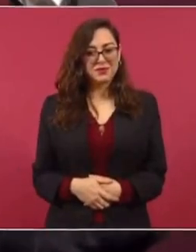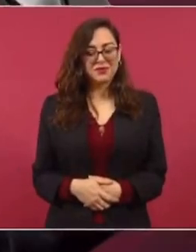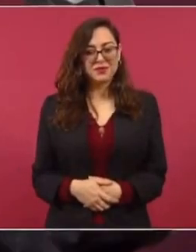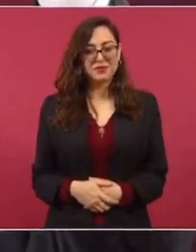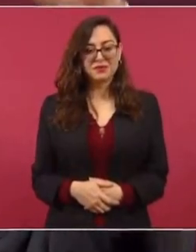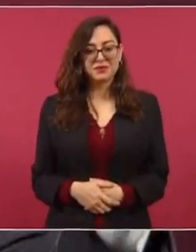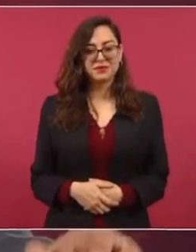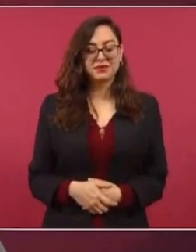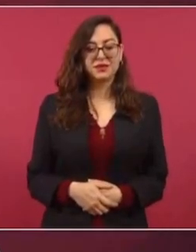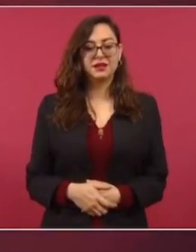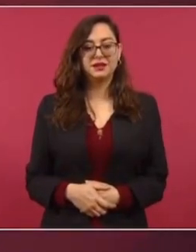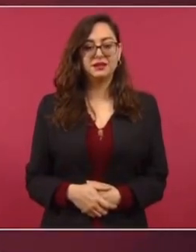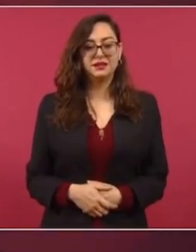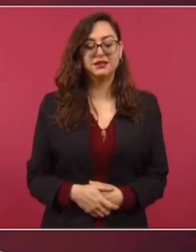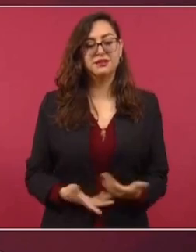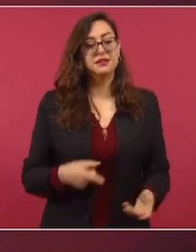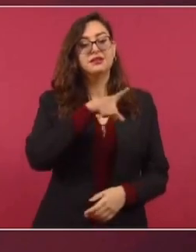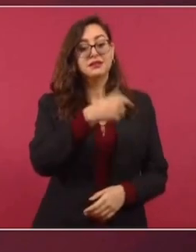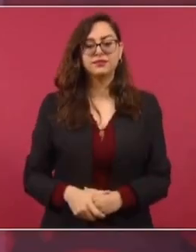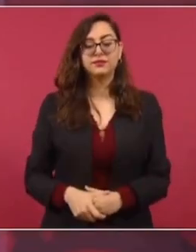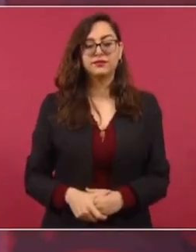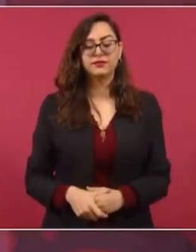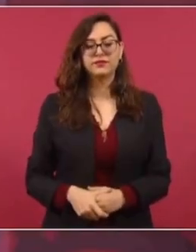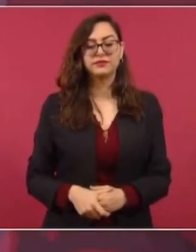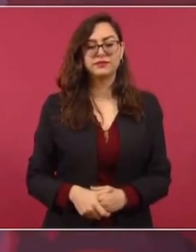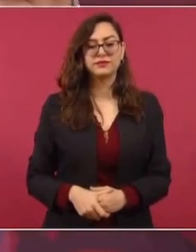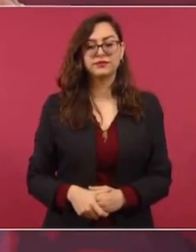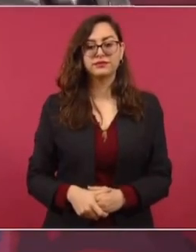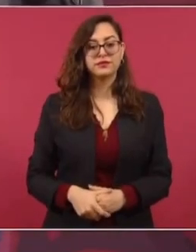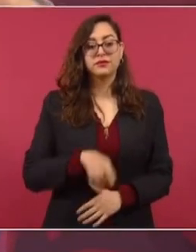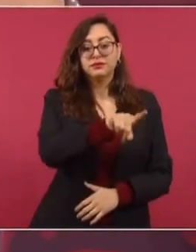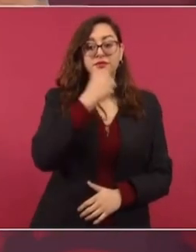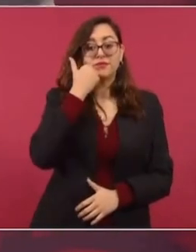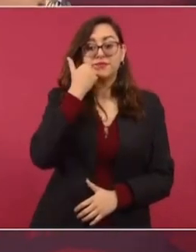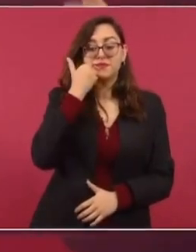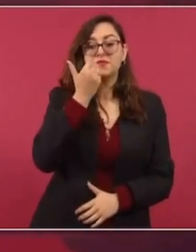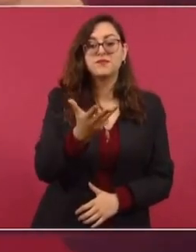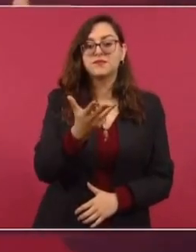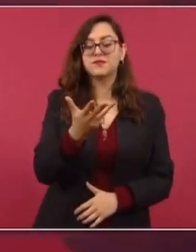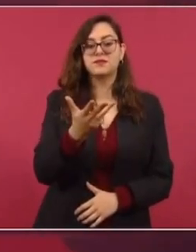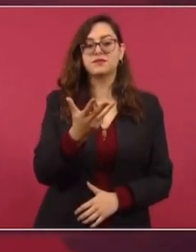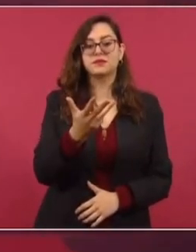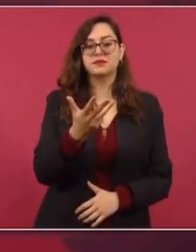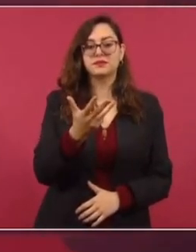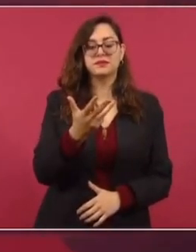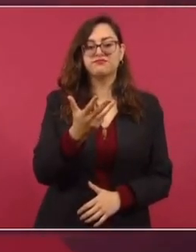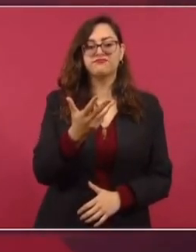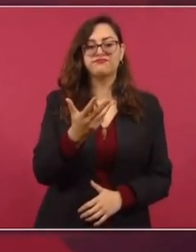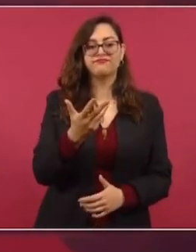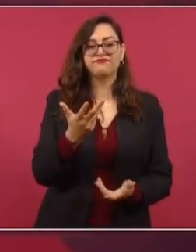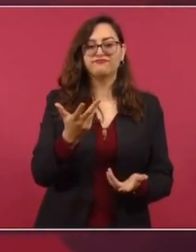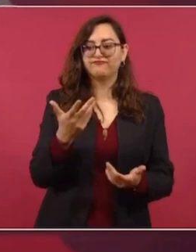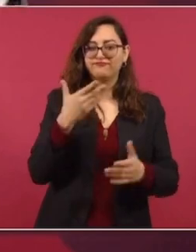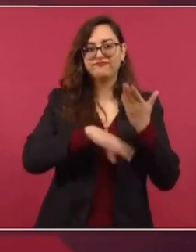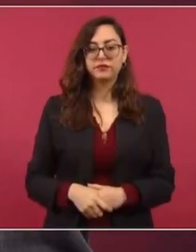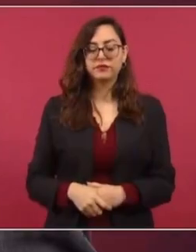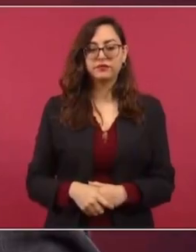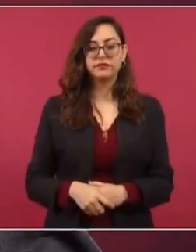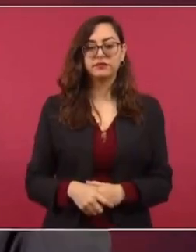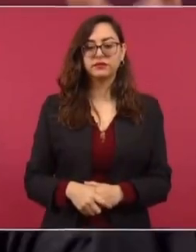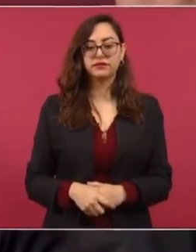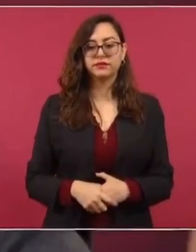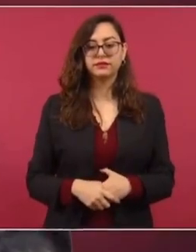se vayan a engañar a otra parte. Lo que quieren es seguir atacándonos.